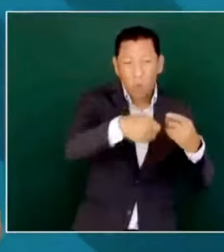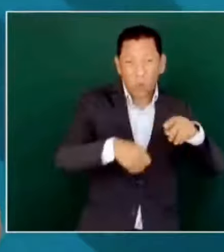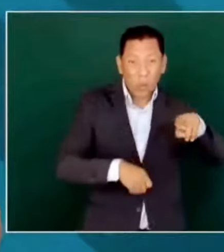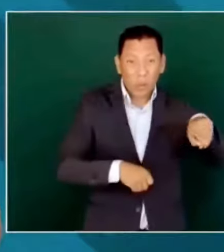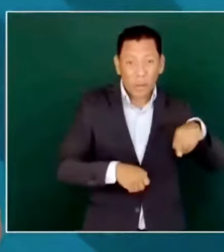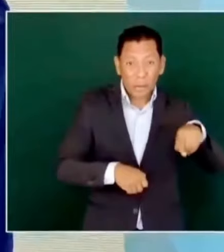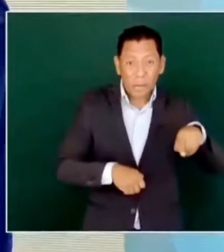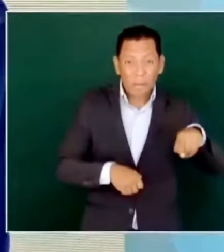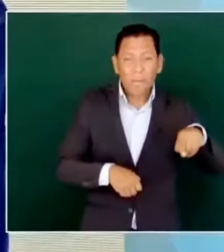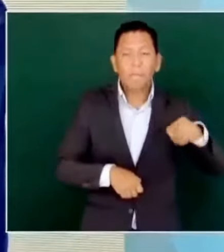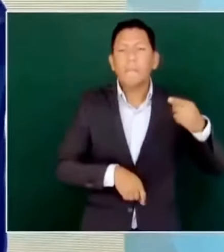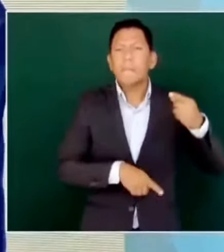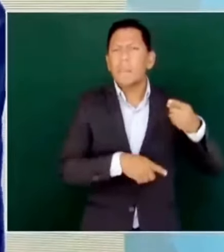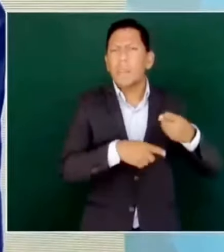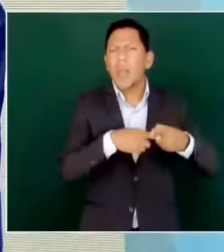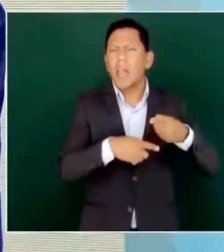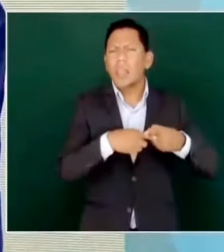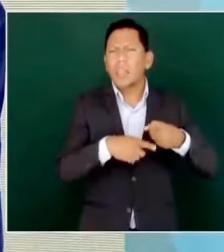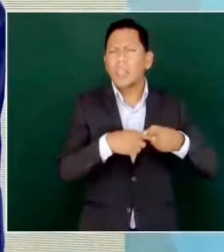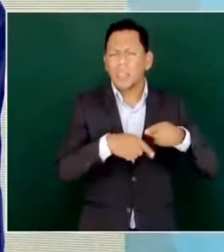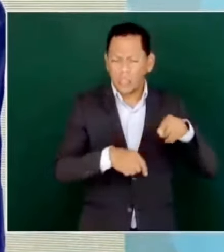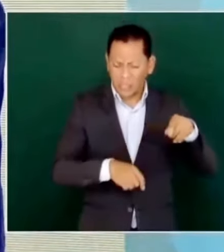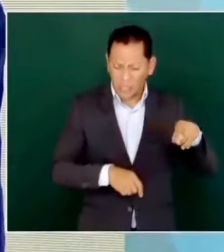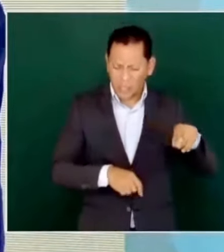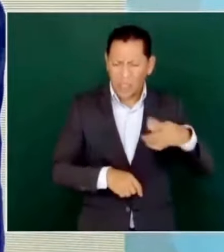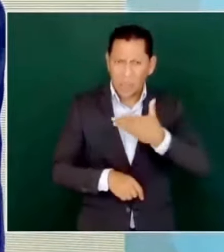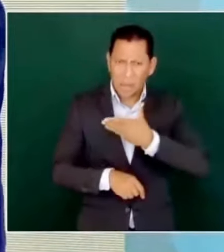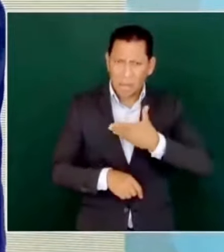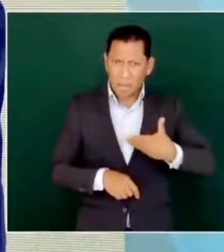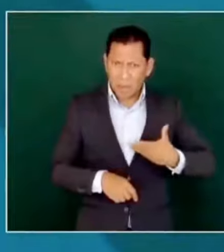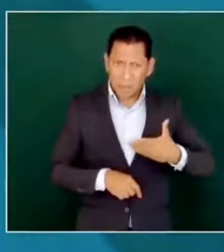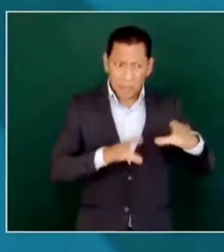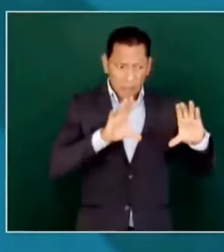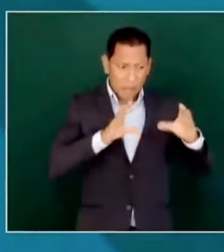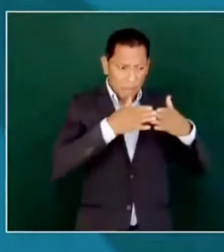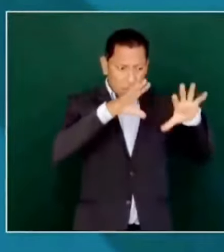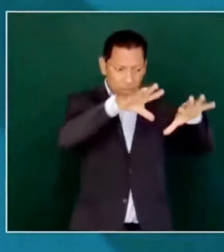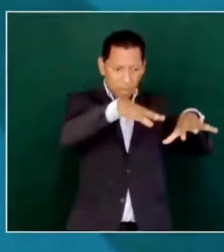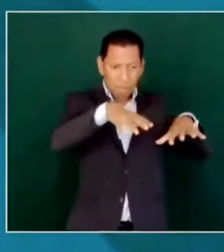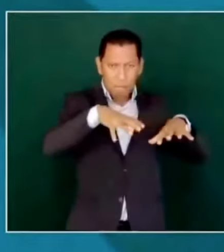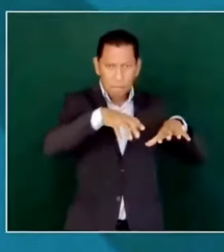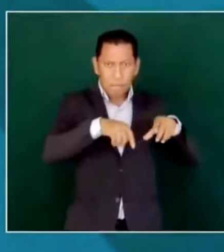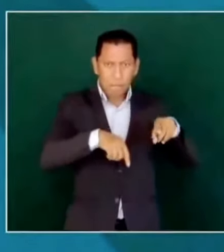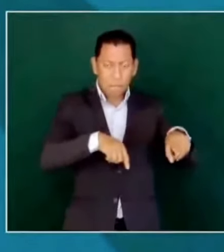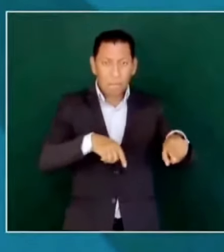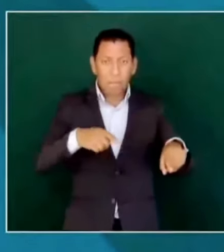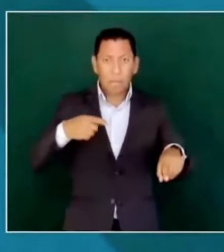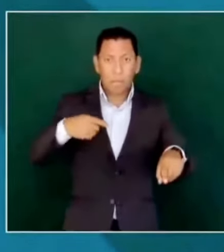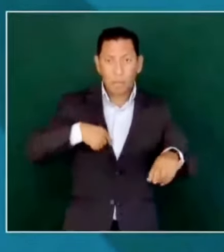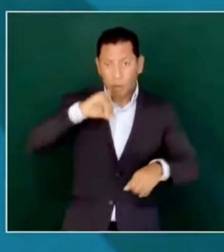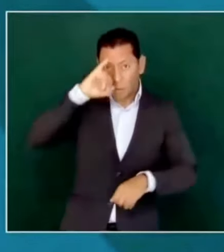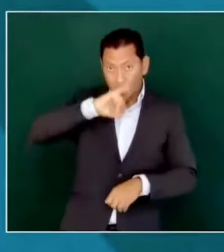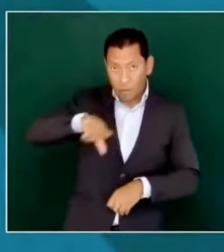¿Saben quién era el presidente de la Cámara que me desaforó?